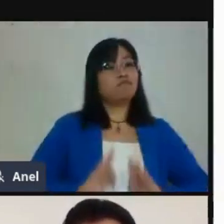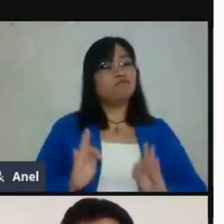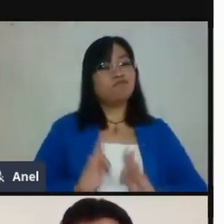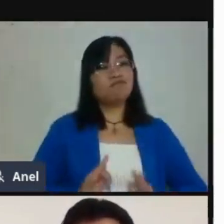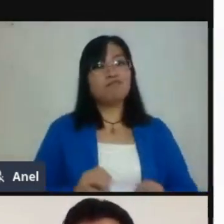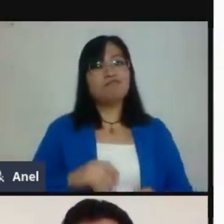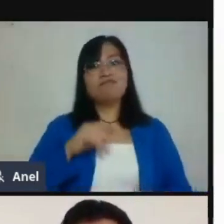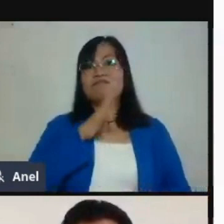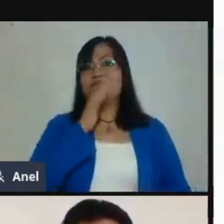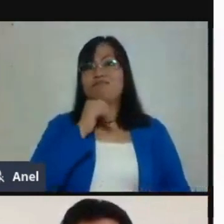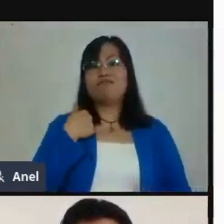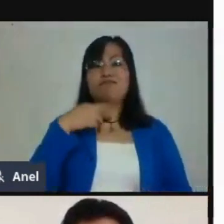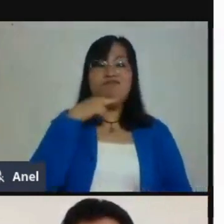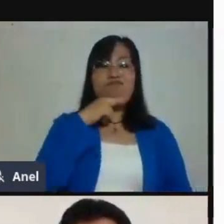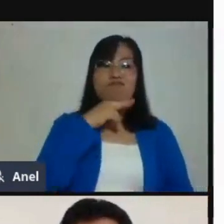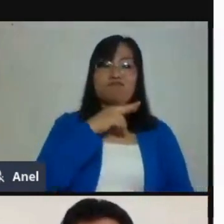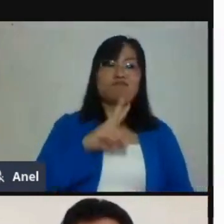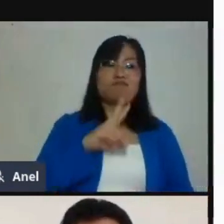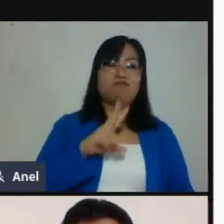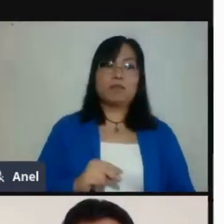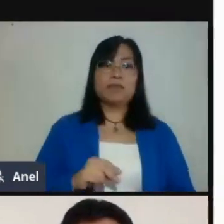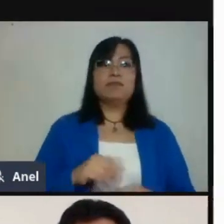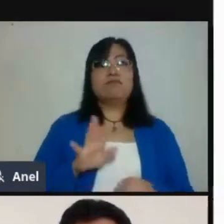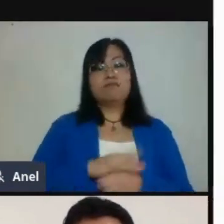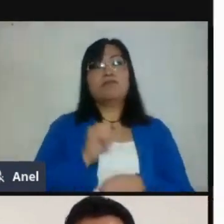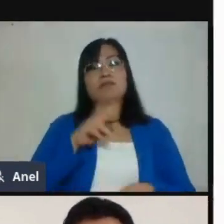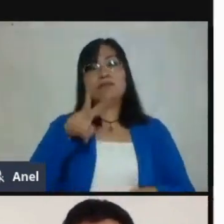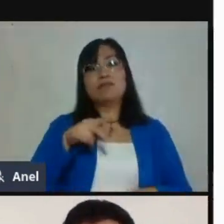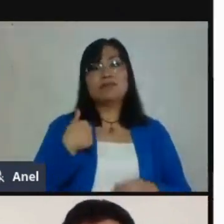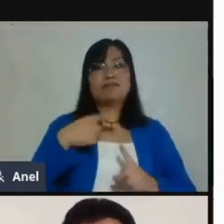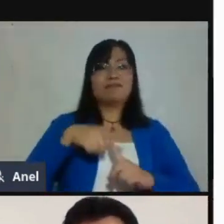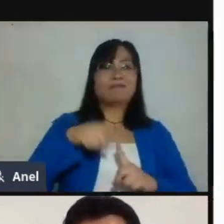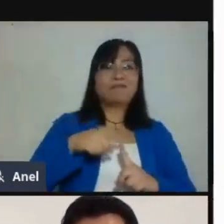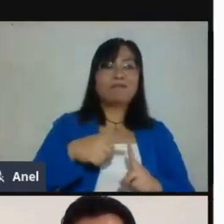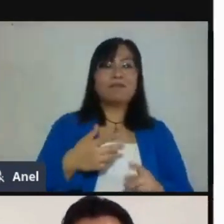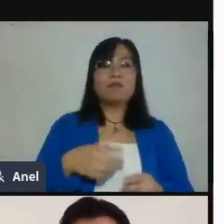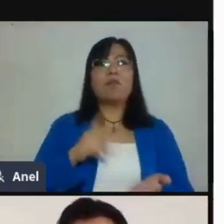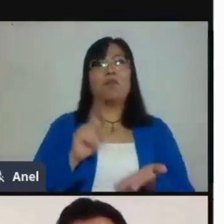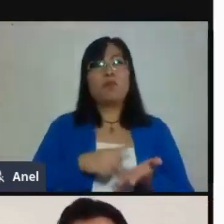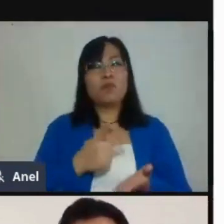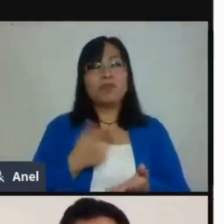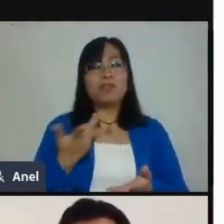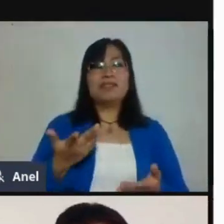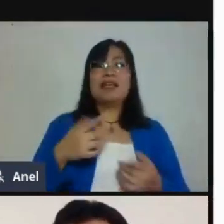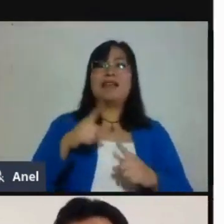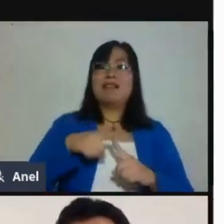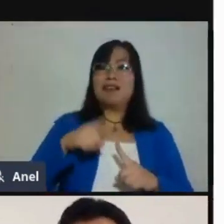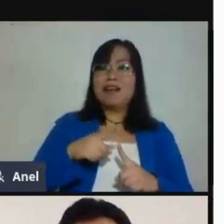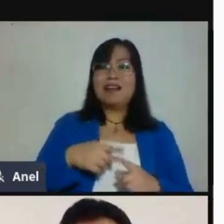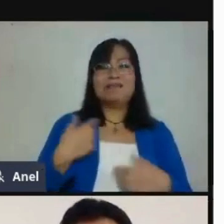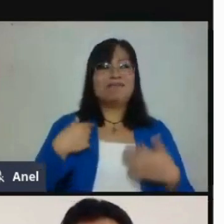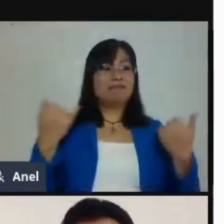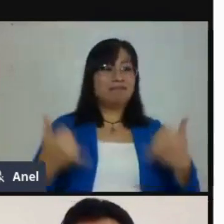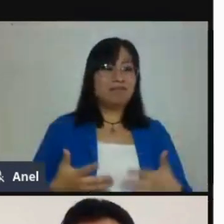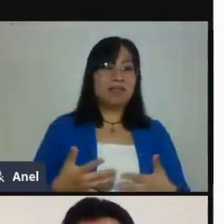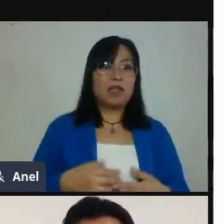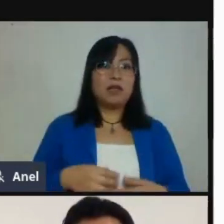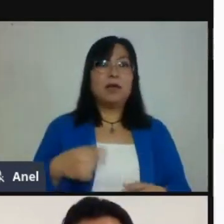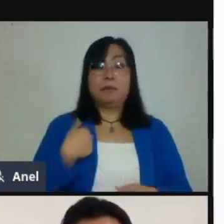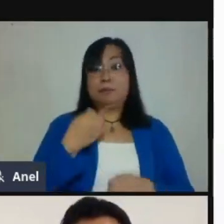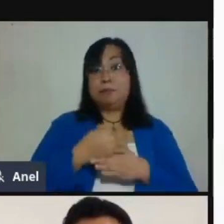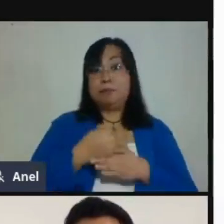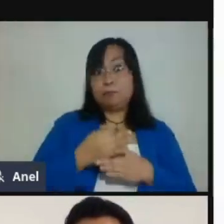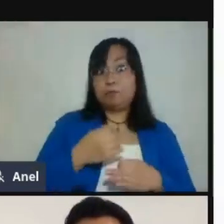tarea, como decían ahí, pues se vuelve una segunda prioridad. ¿Qué les puedo recomendar?